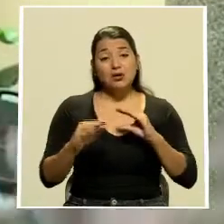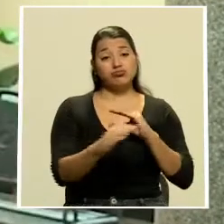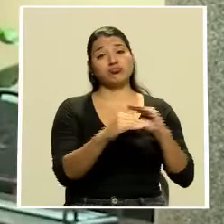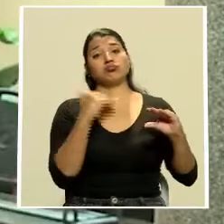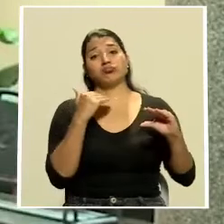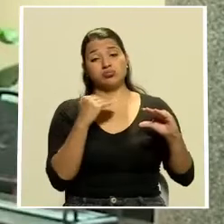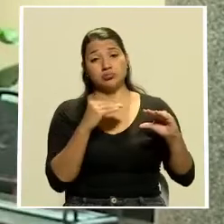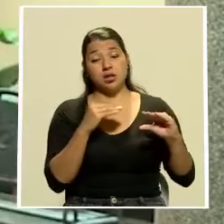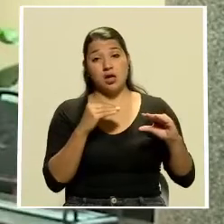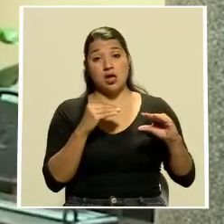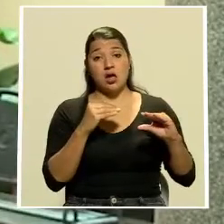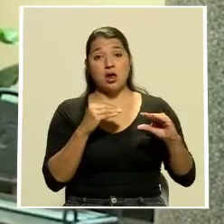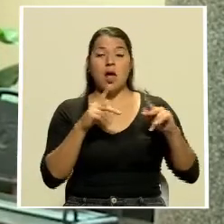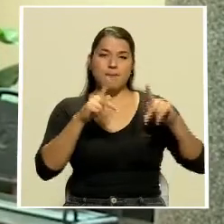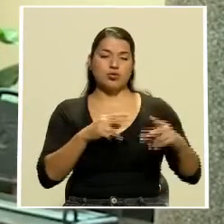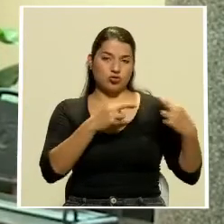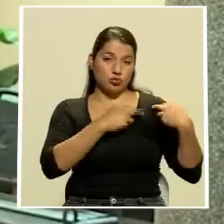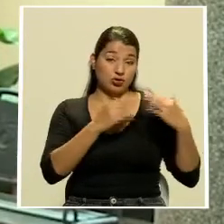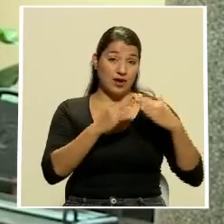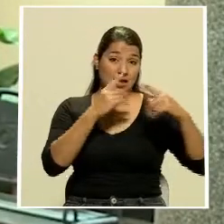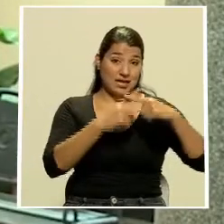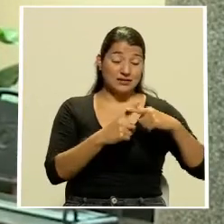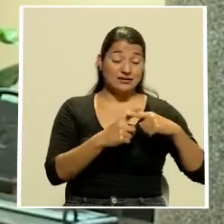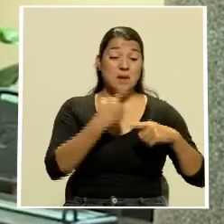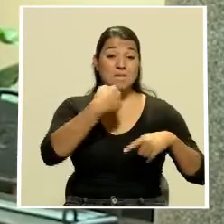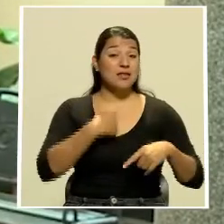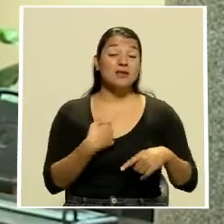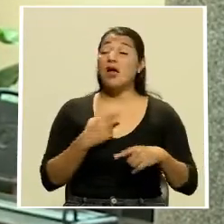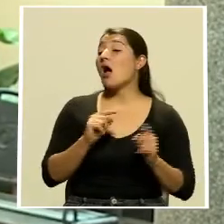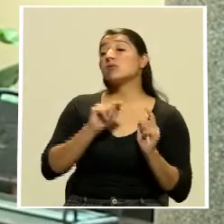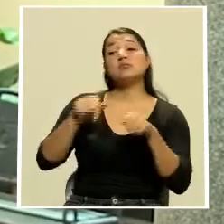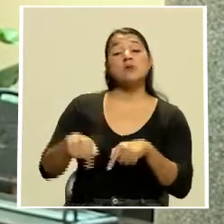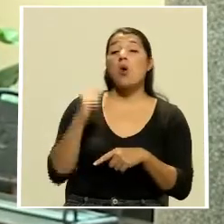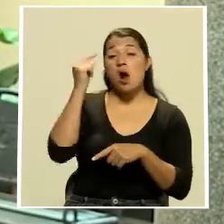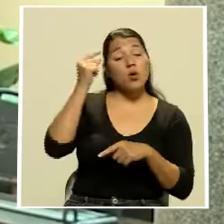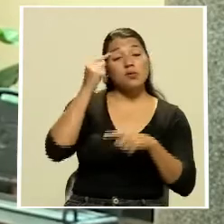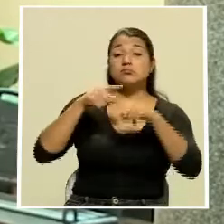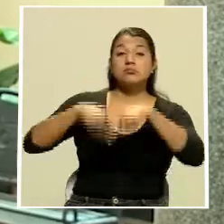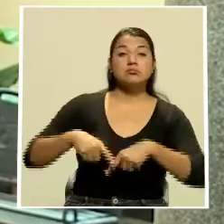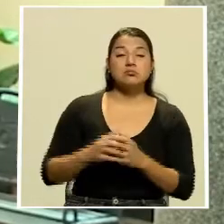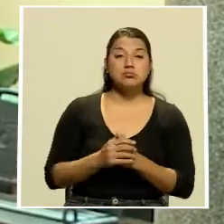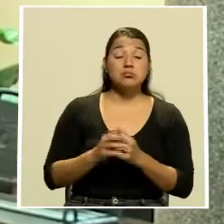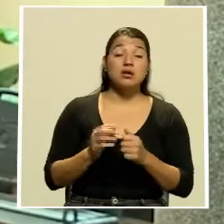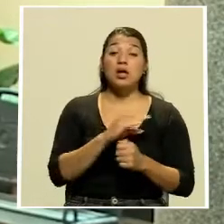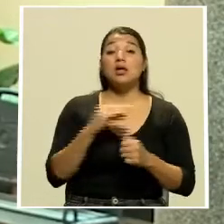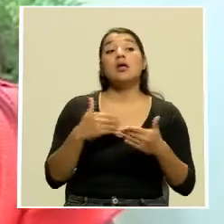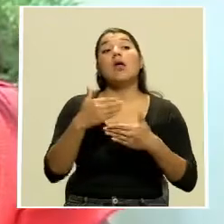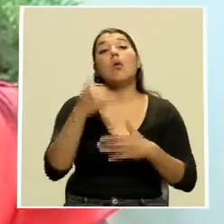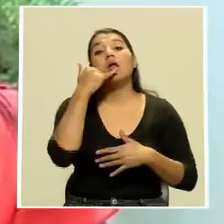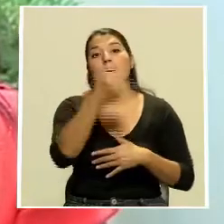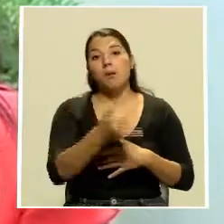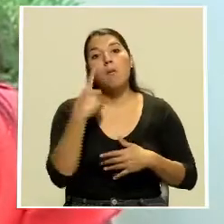el encargado de la iglesia, de la pastoral del mar, donde dicen que no vienen y que nos comuniquemos actualmente.